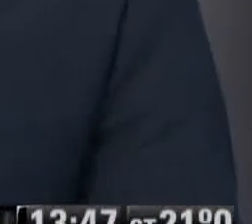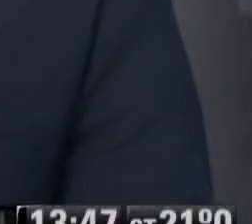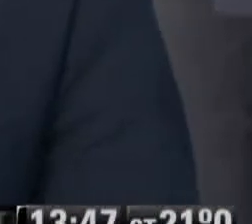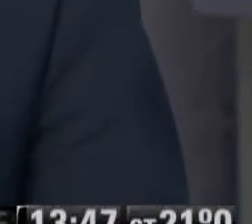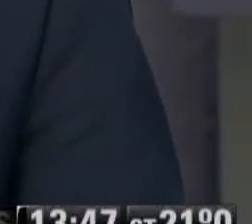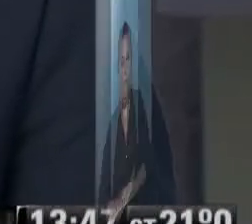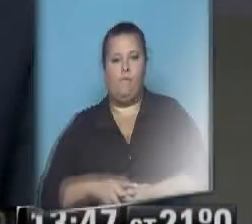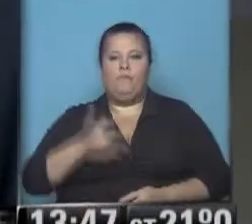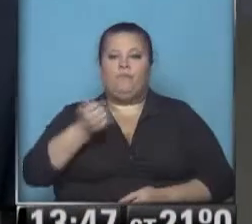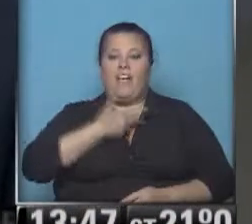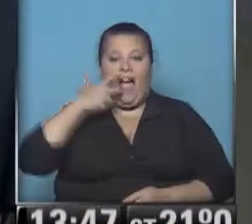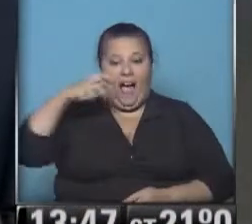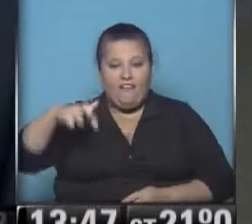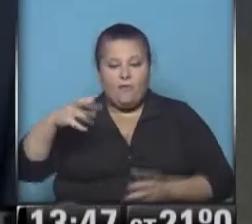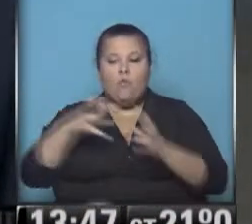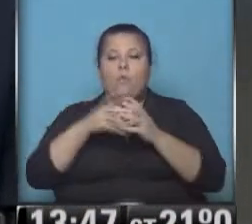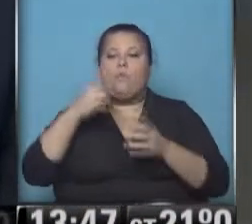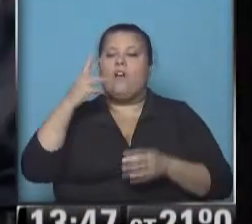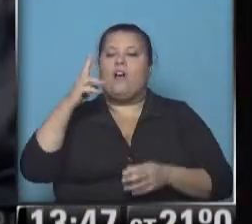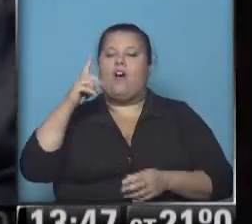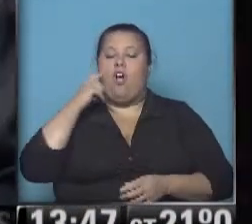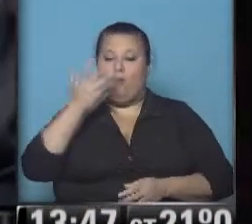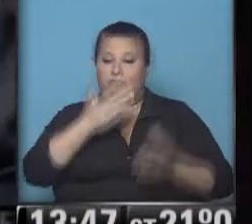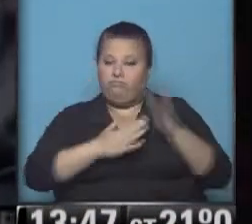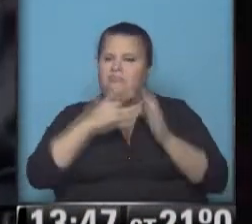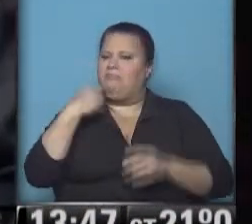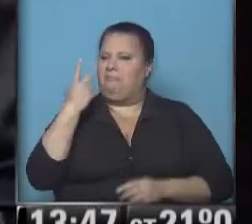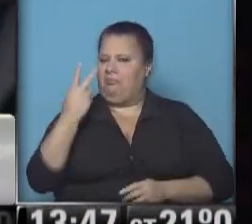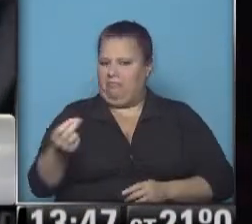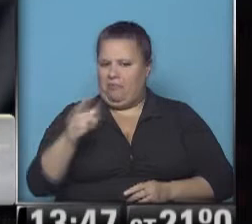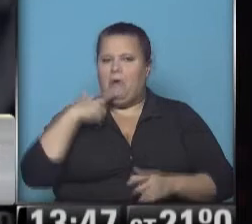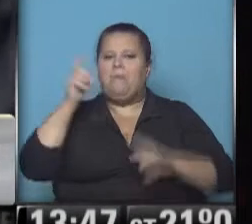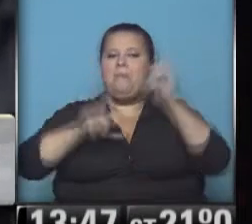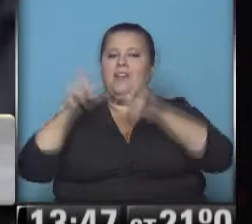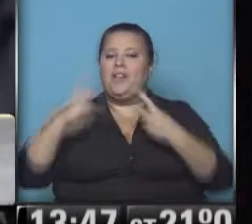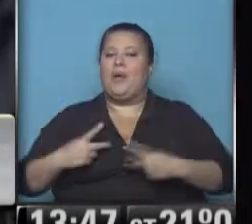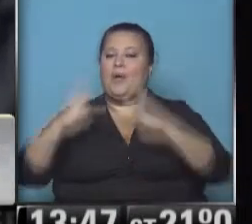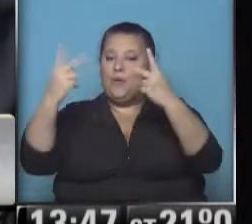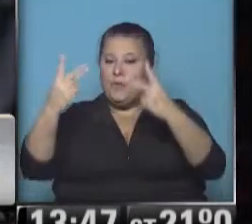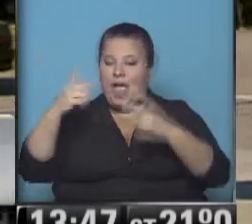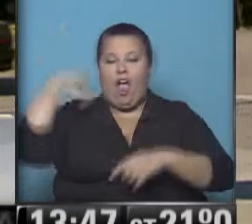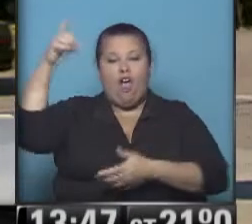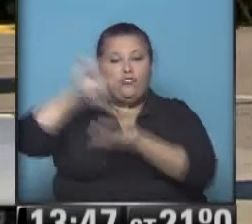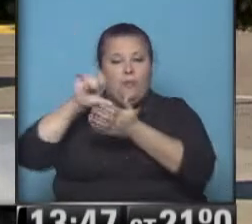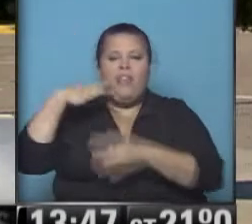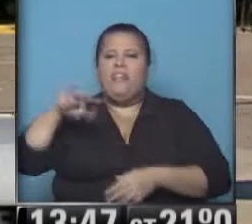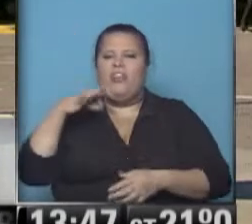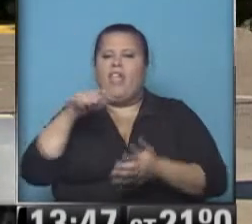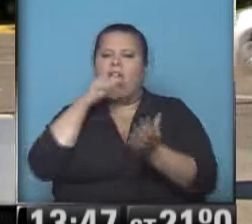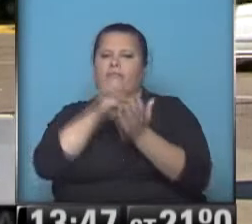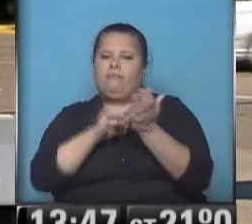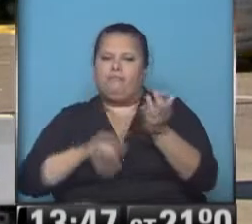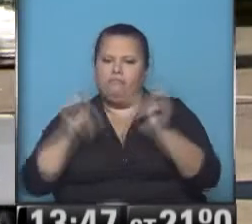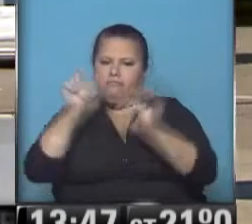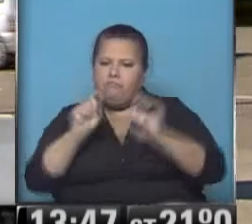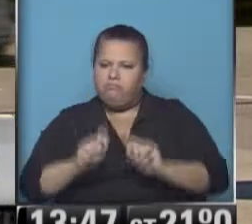La FIP a través de su titular Ricardo Echegaray desmintió que los pasajeros que viajan al exterior deban contestar un nuevo